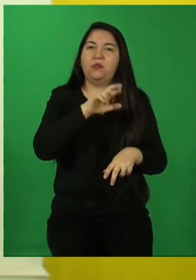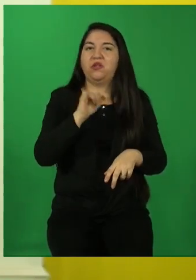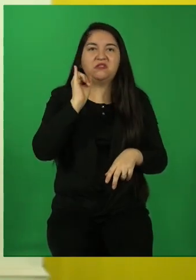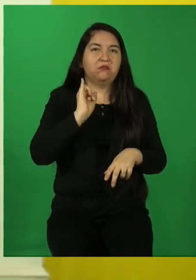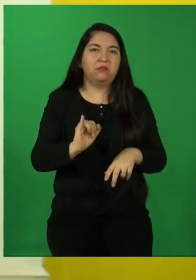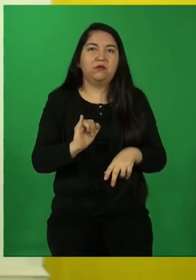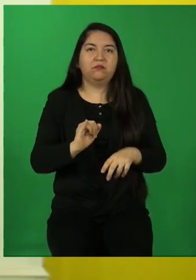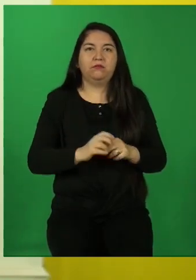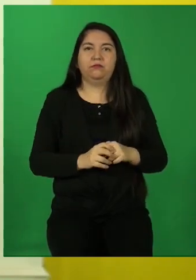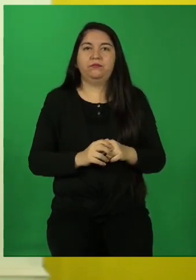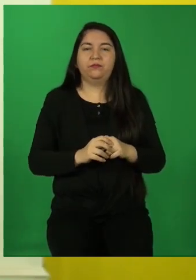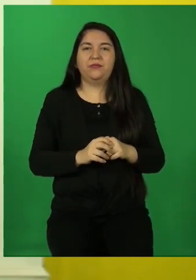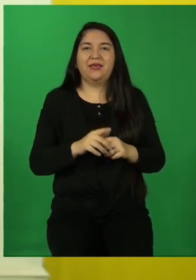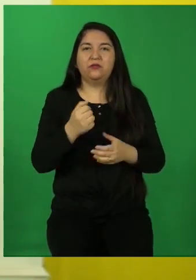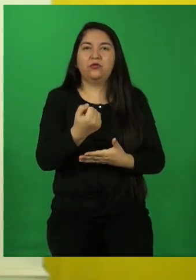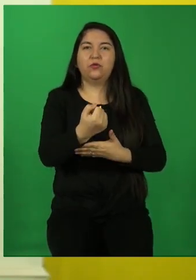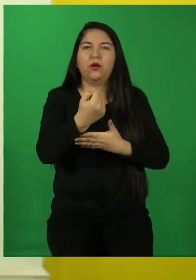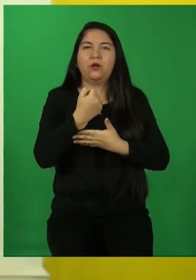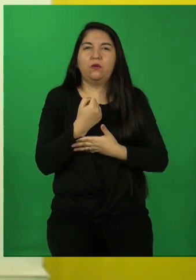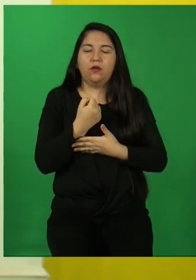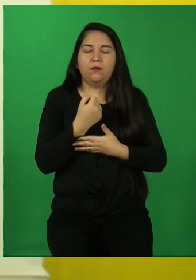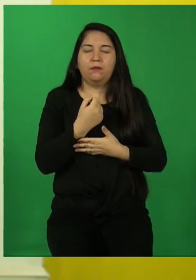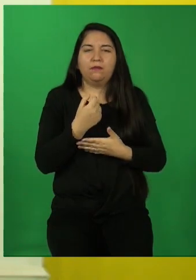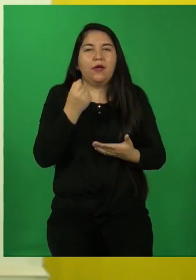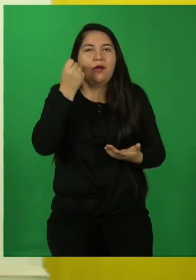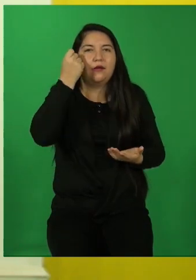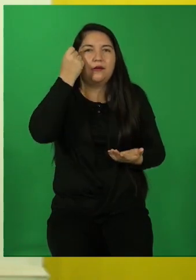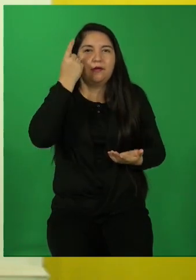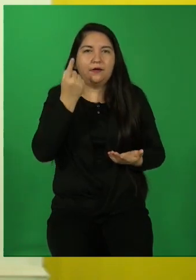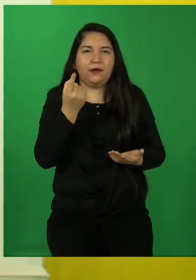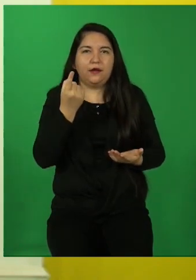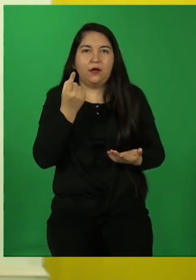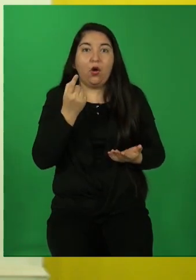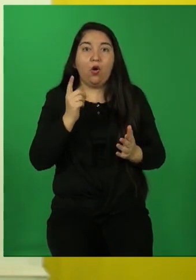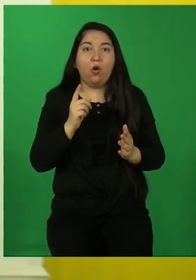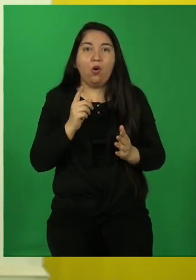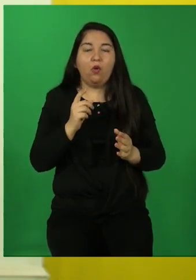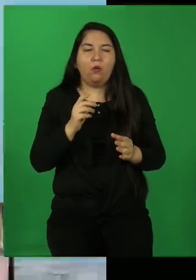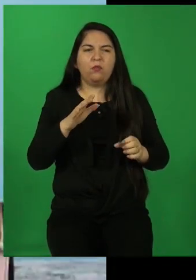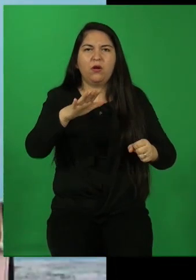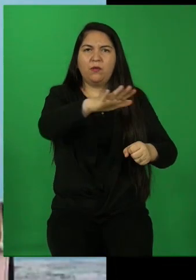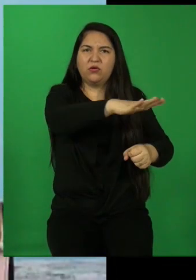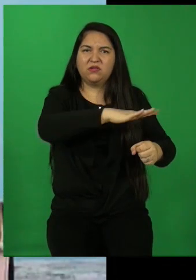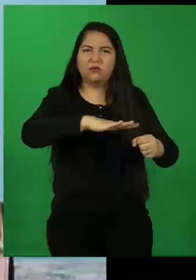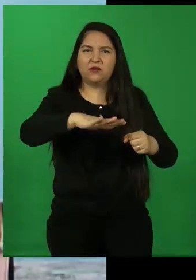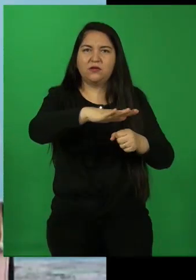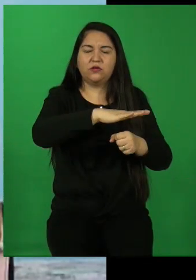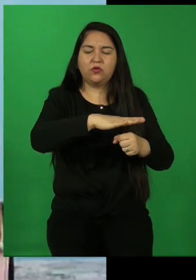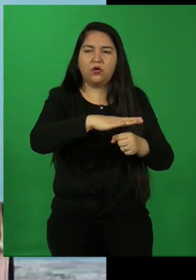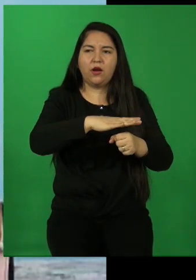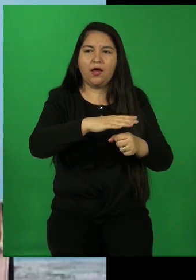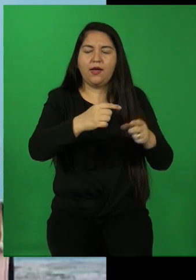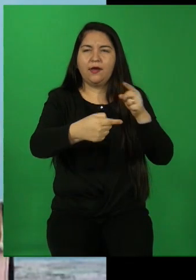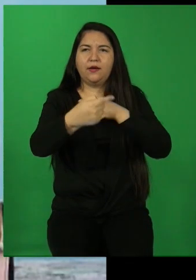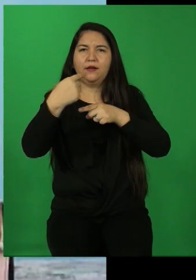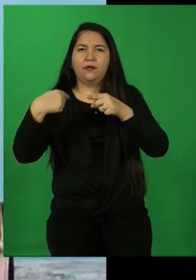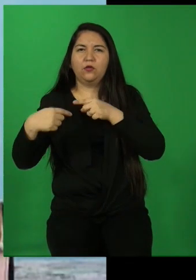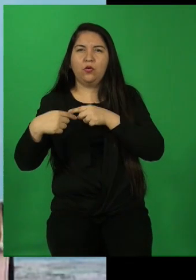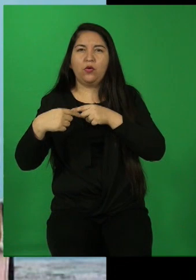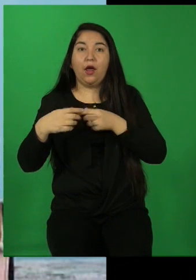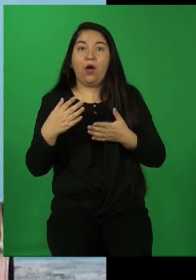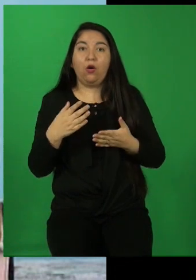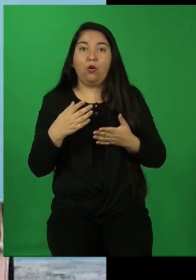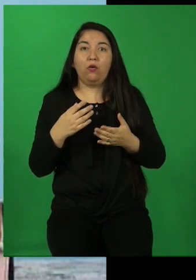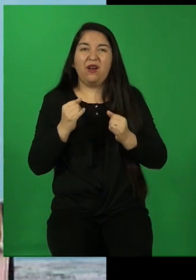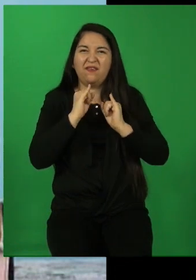Los tópicos ayudan a comprender y contextualizar el mensaje que busca transmitir